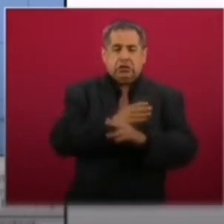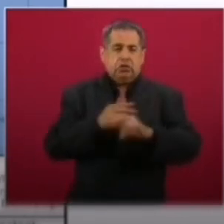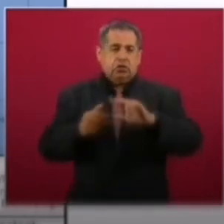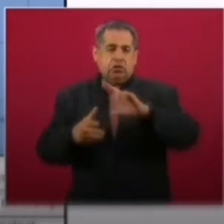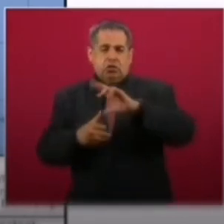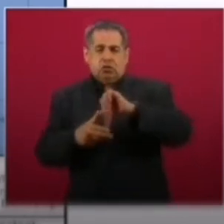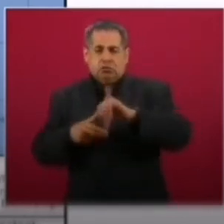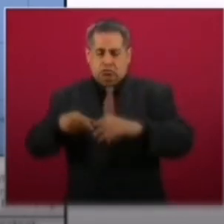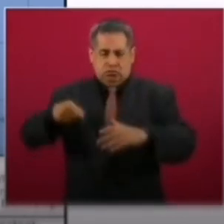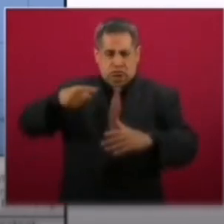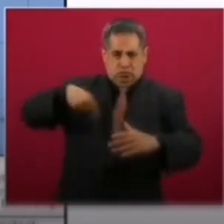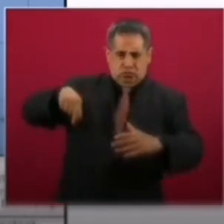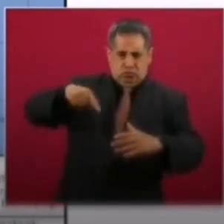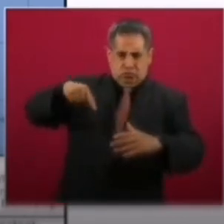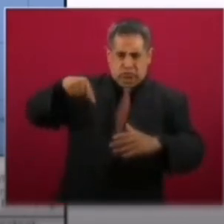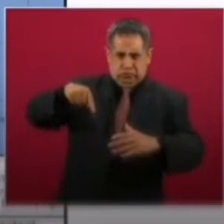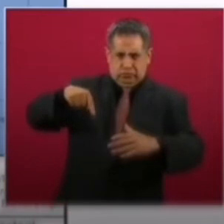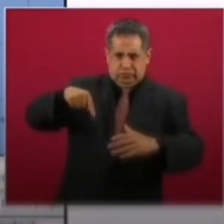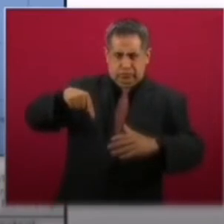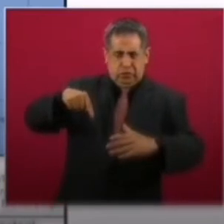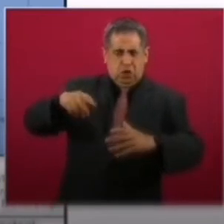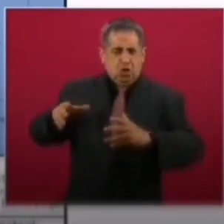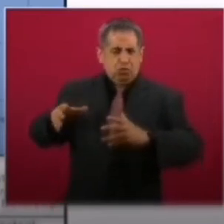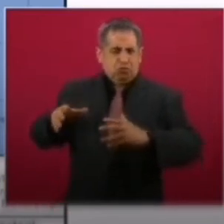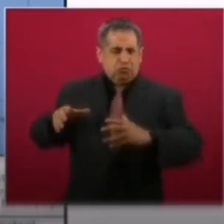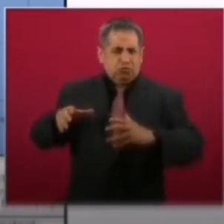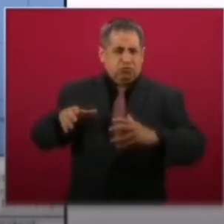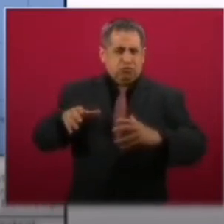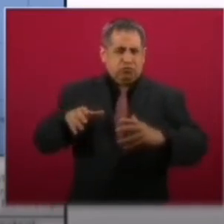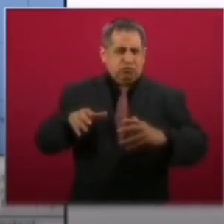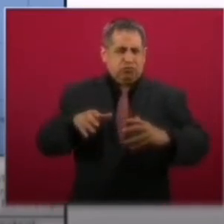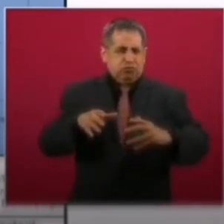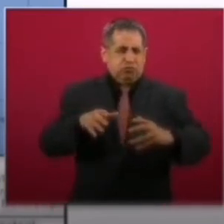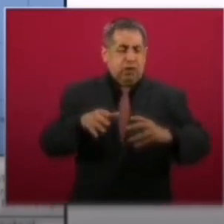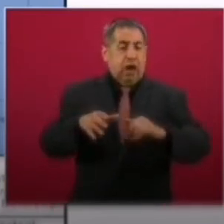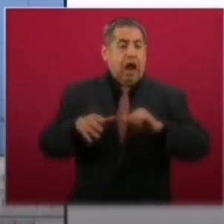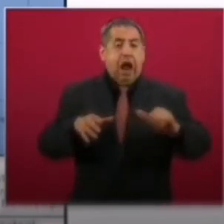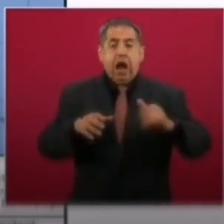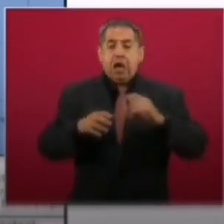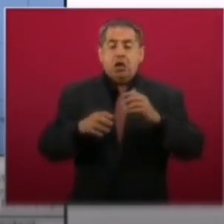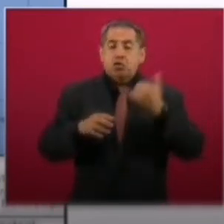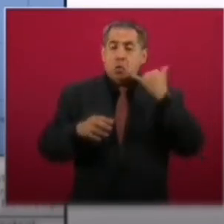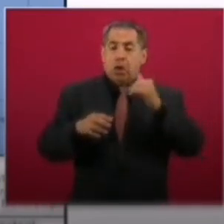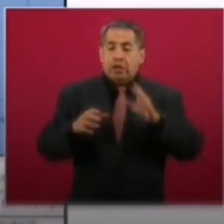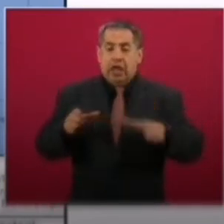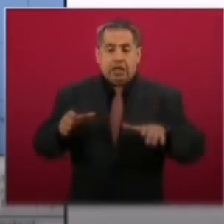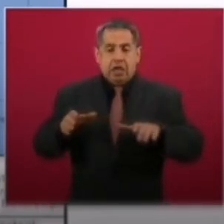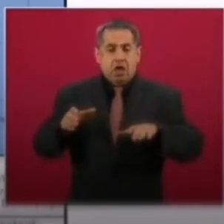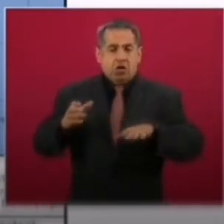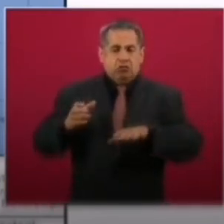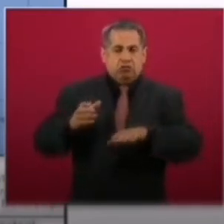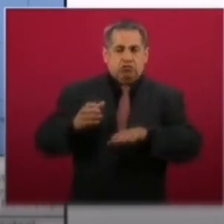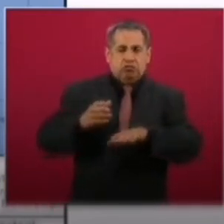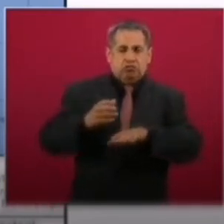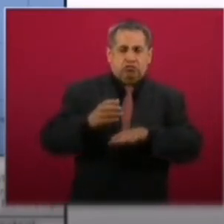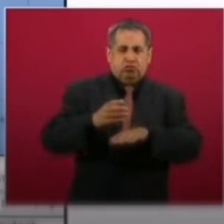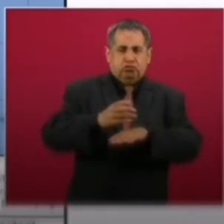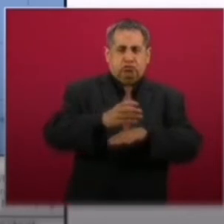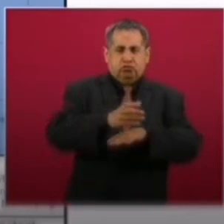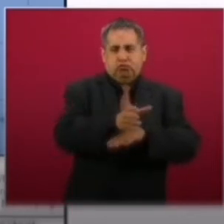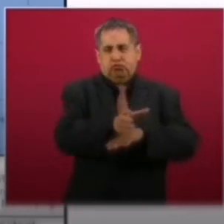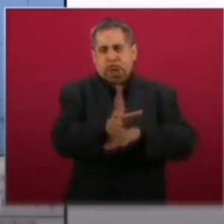aproximadamente por Silam del Bravo, Yucatán, ahí dejaría las costas para